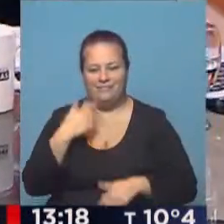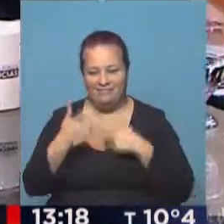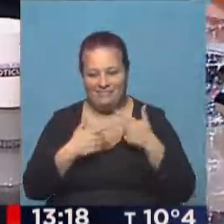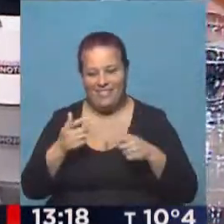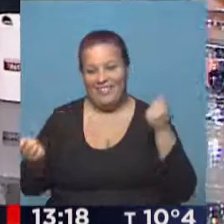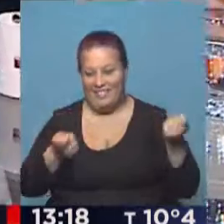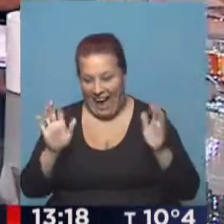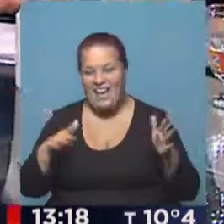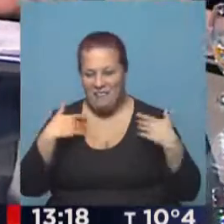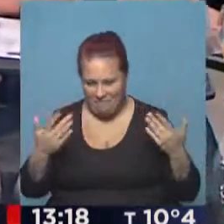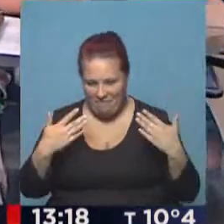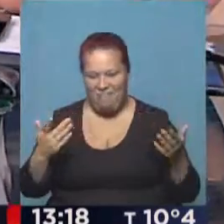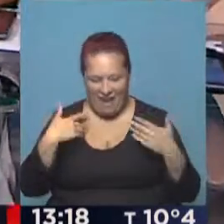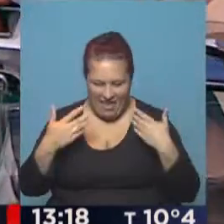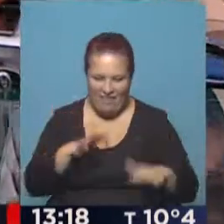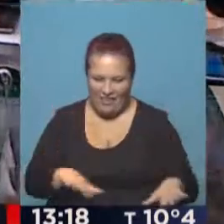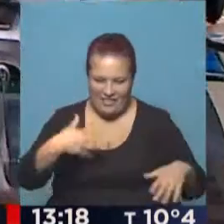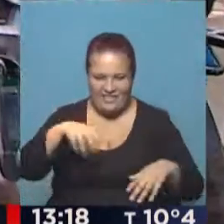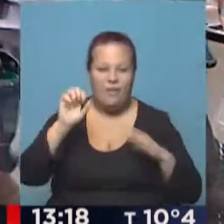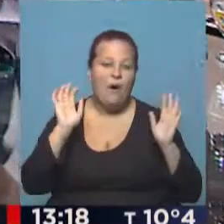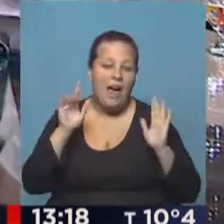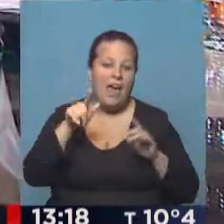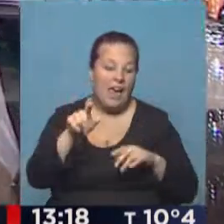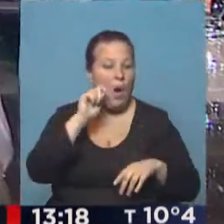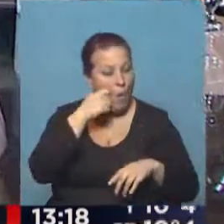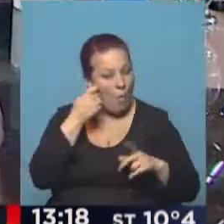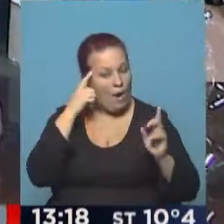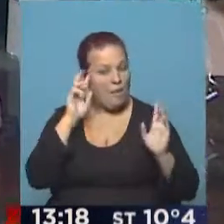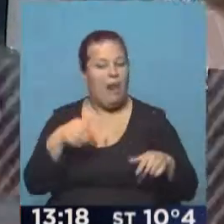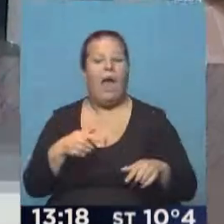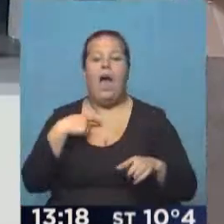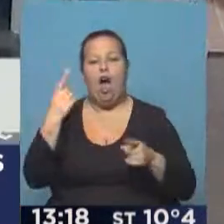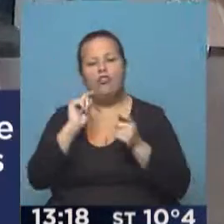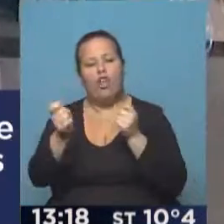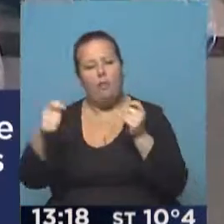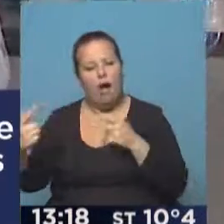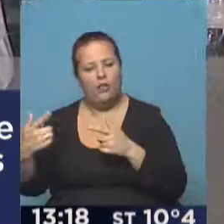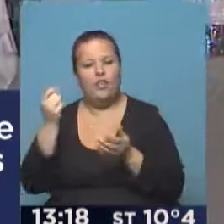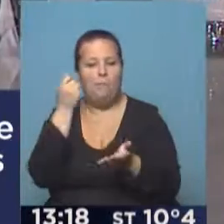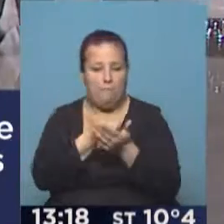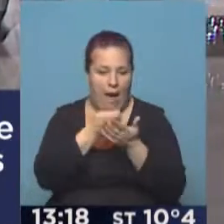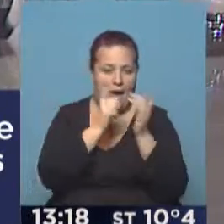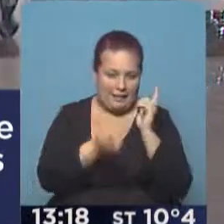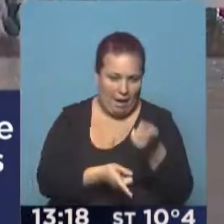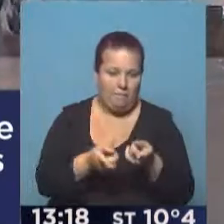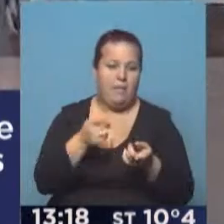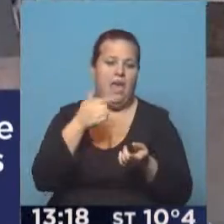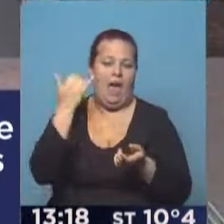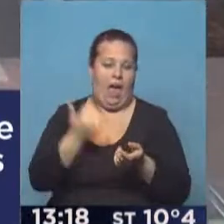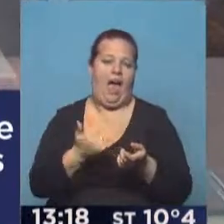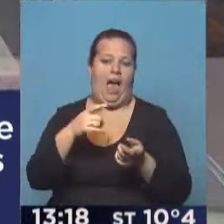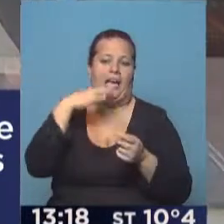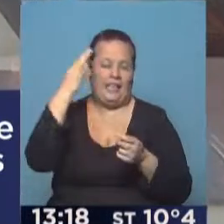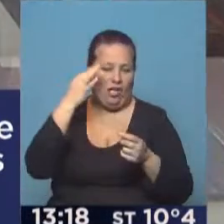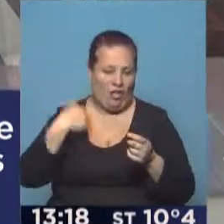Bueno, si vamos a poder con los chicos, vamos a poder. Bueno, esa fue una muy buena propuesta. Hay opciones pagas, excelentes, que tenemos en el circuito